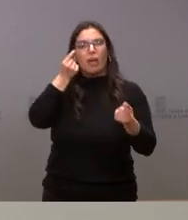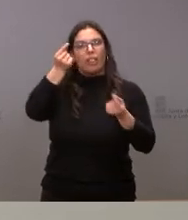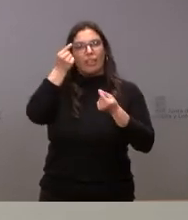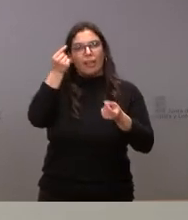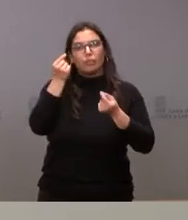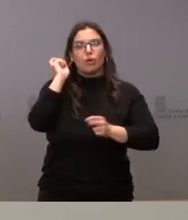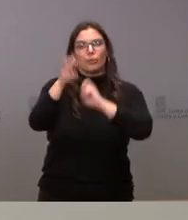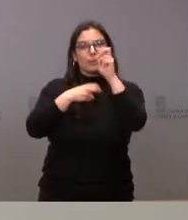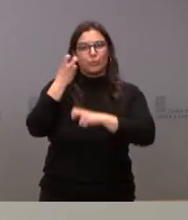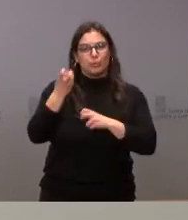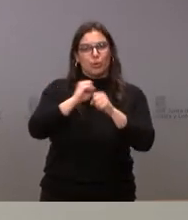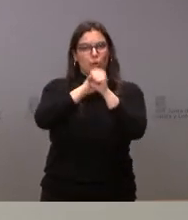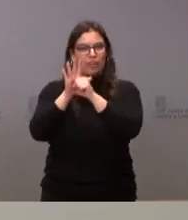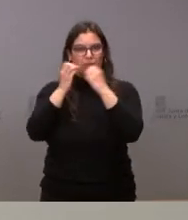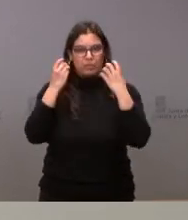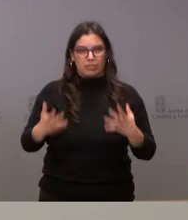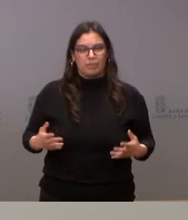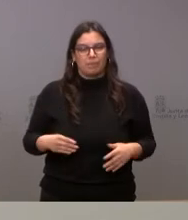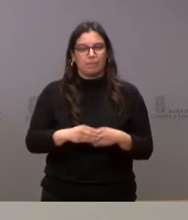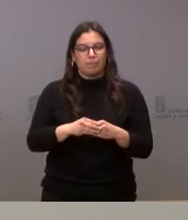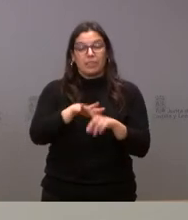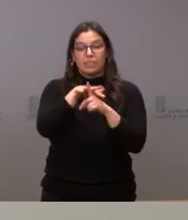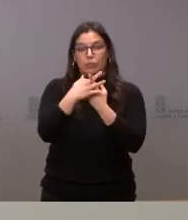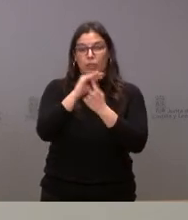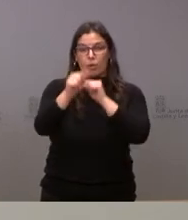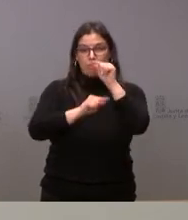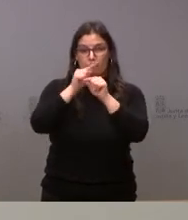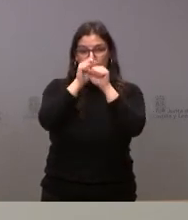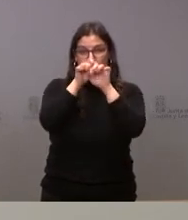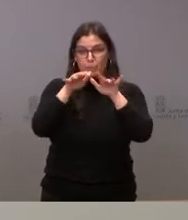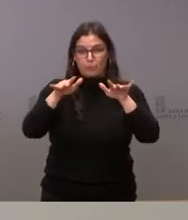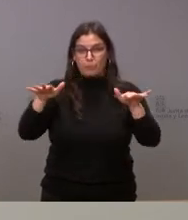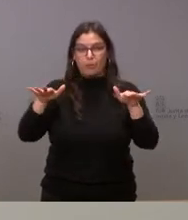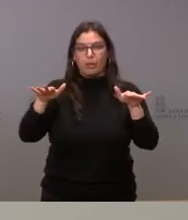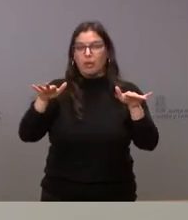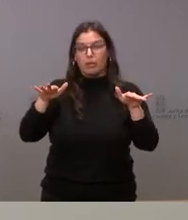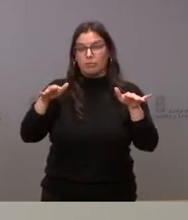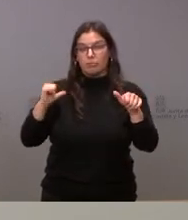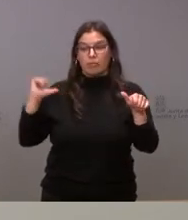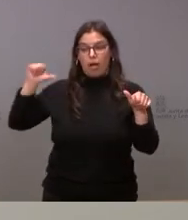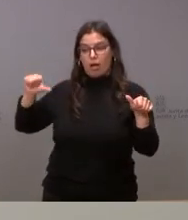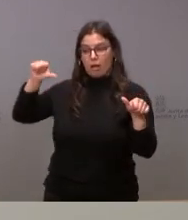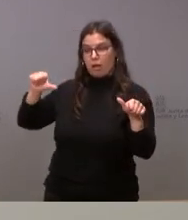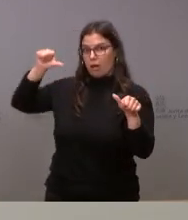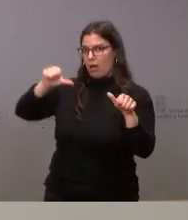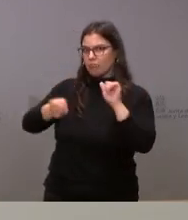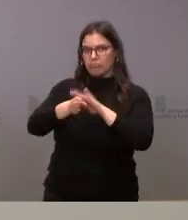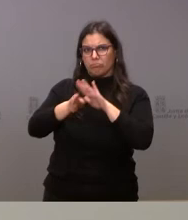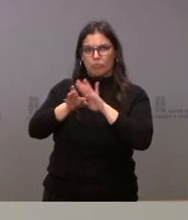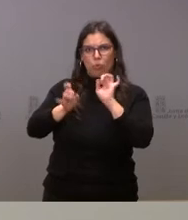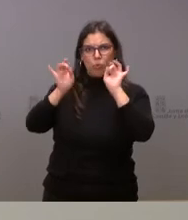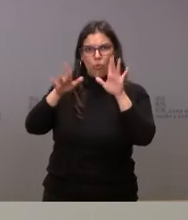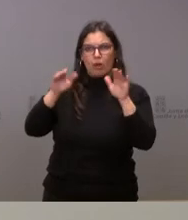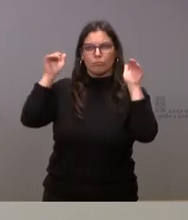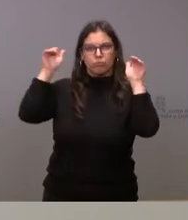de la evolución de la pandemia. Toda la situación epidemiológica sigue incidiendo en lo que ya veníamos viendo en estas últimas semanas, que es el